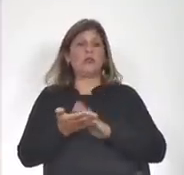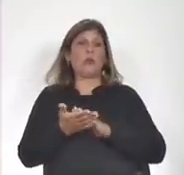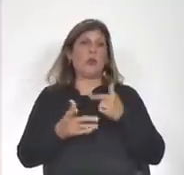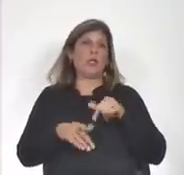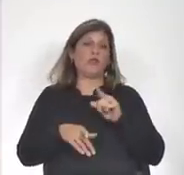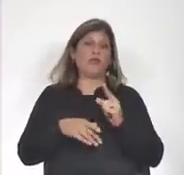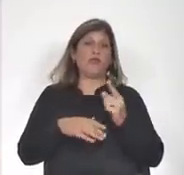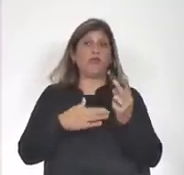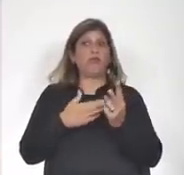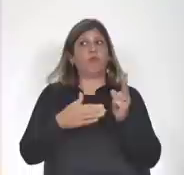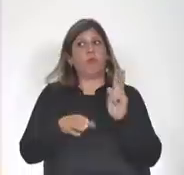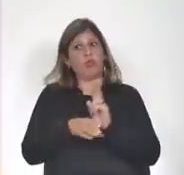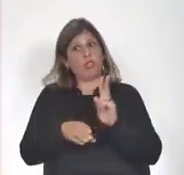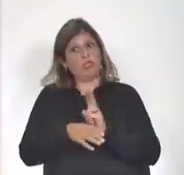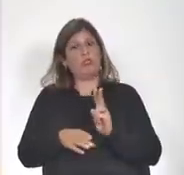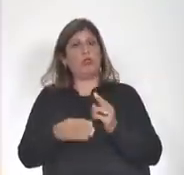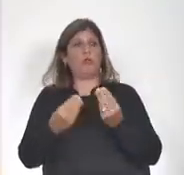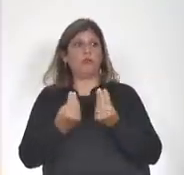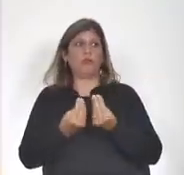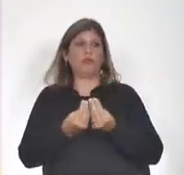del actual gobierno.